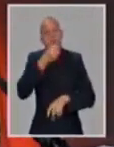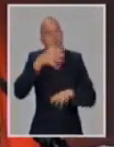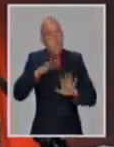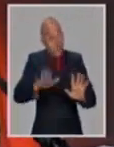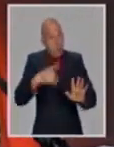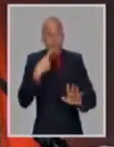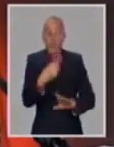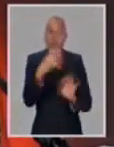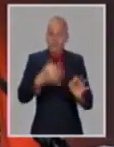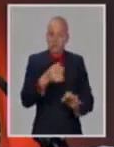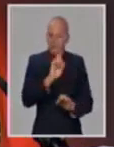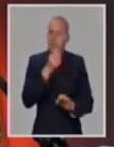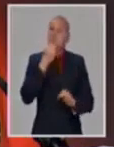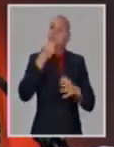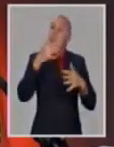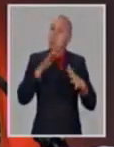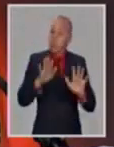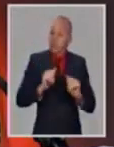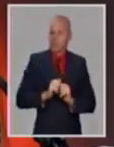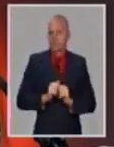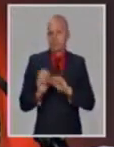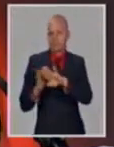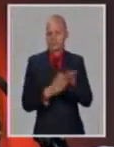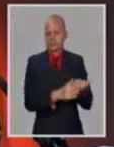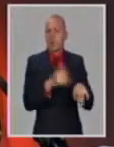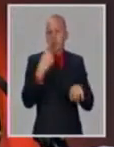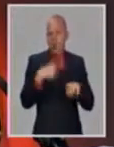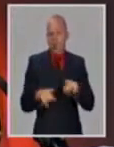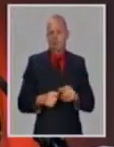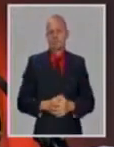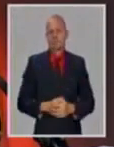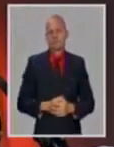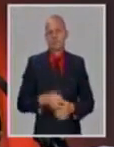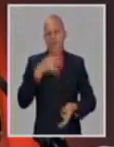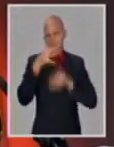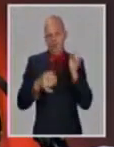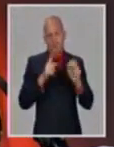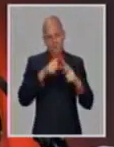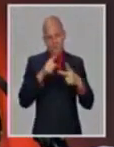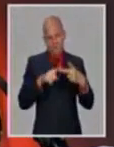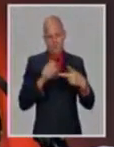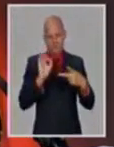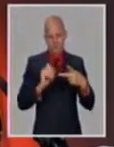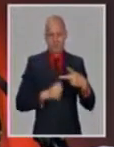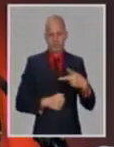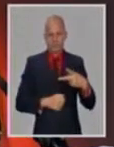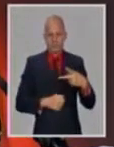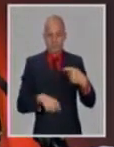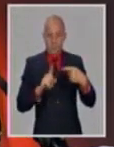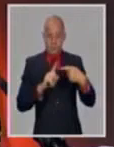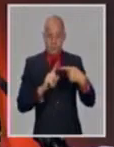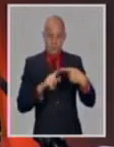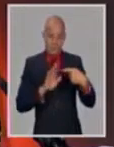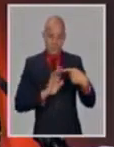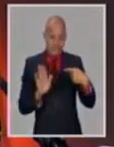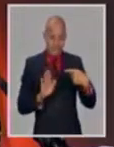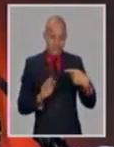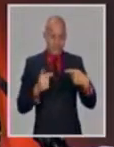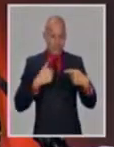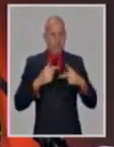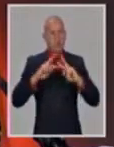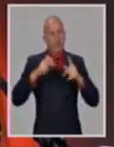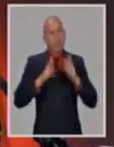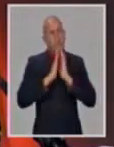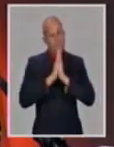terminar con dos cosas una es lo que se refiere la última conclusión que las medidas de aislamiento son